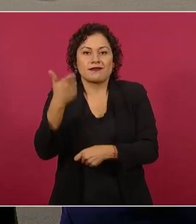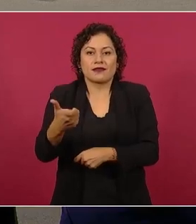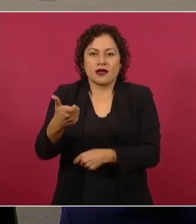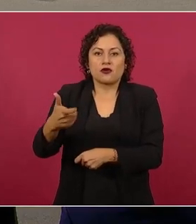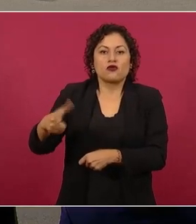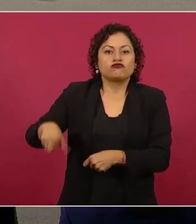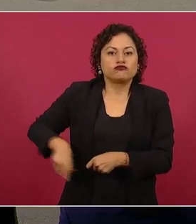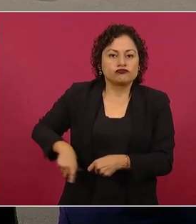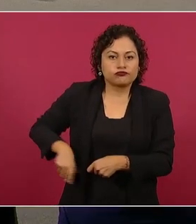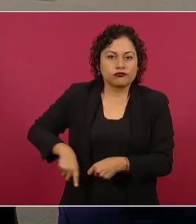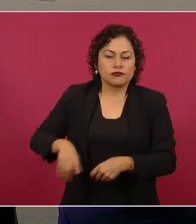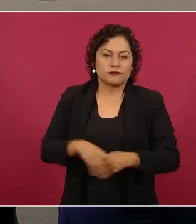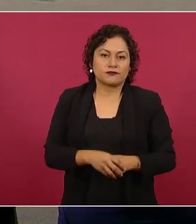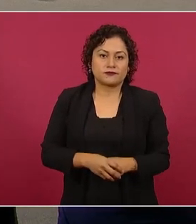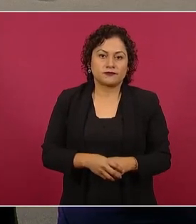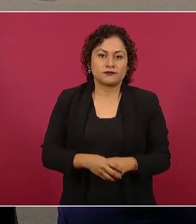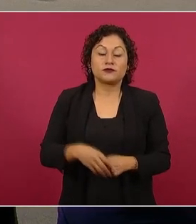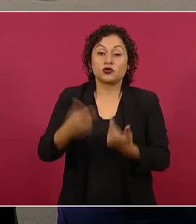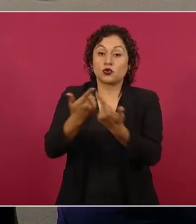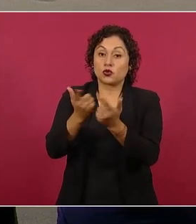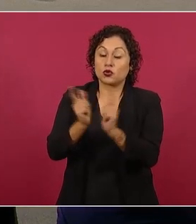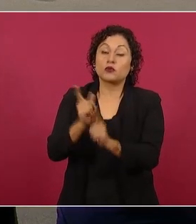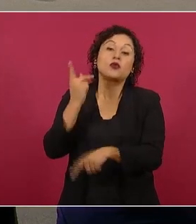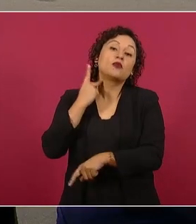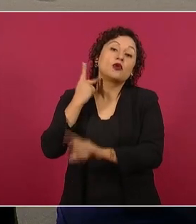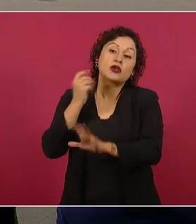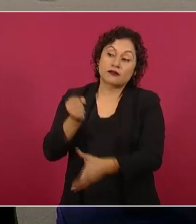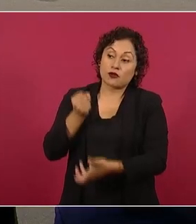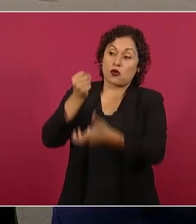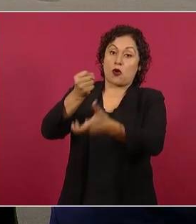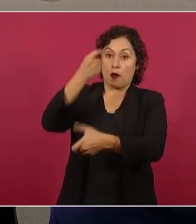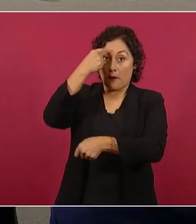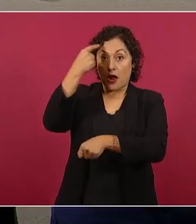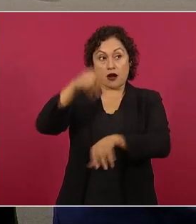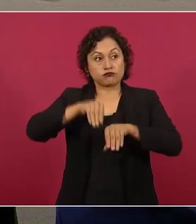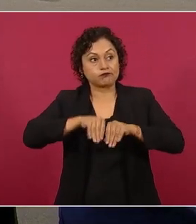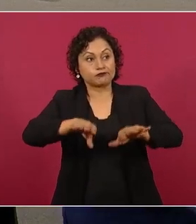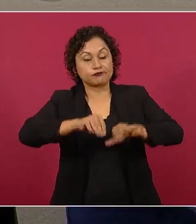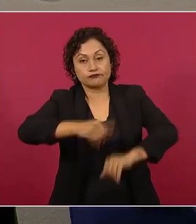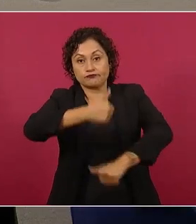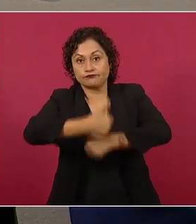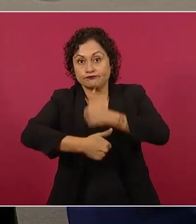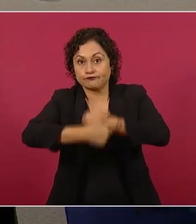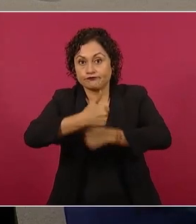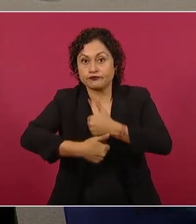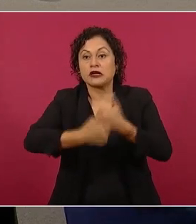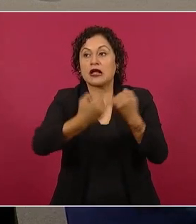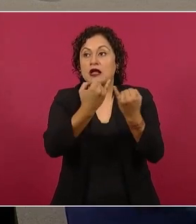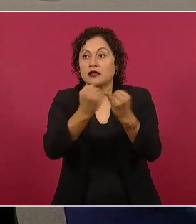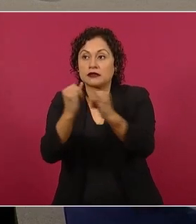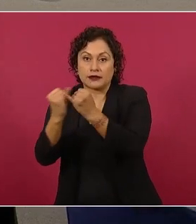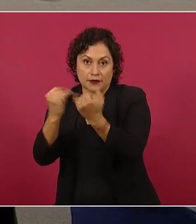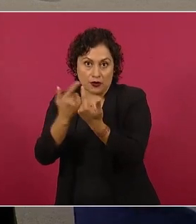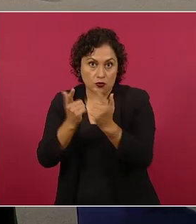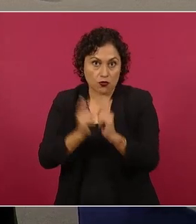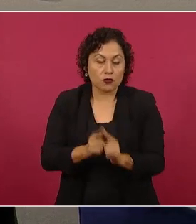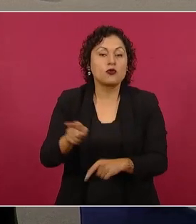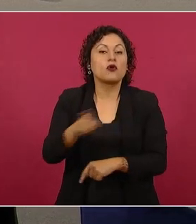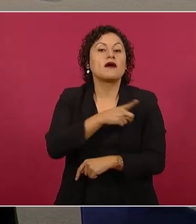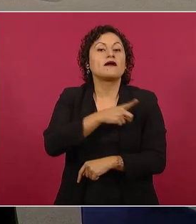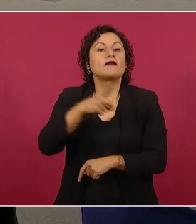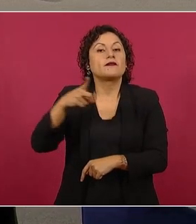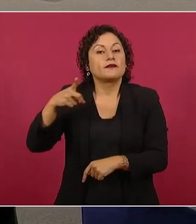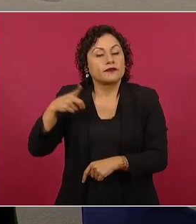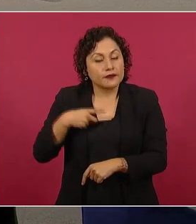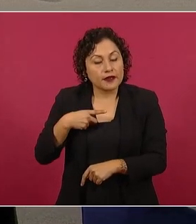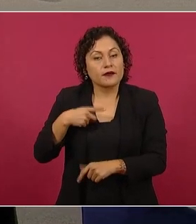financiamiento público de partidos y candidaturas independientes debe realizarse sólo